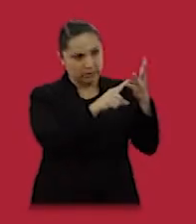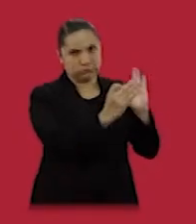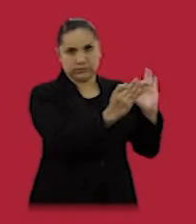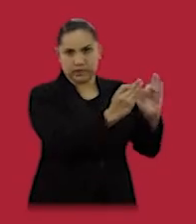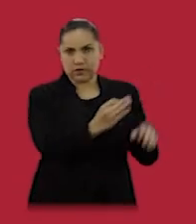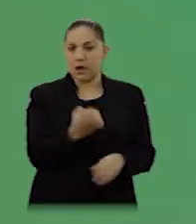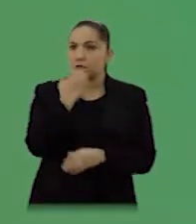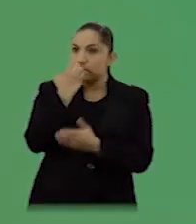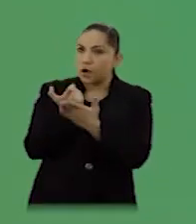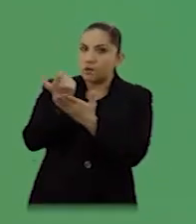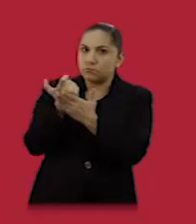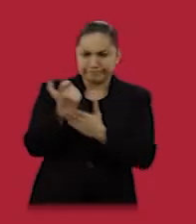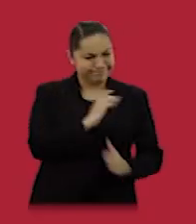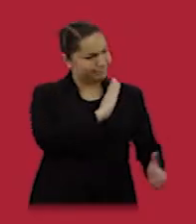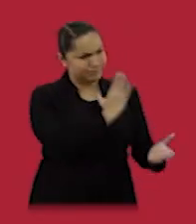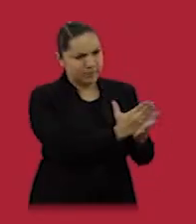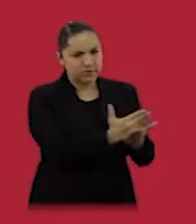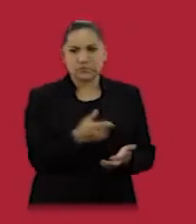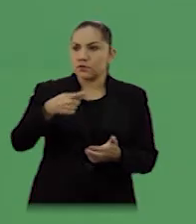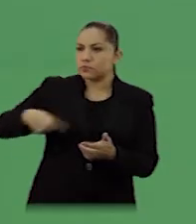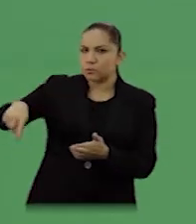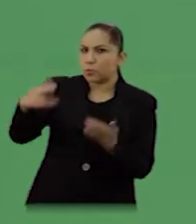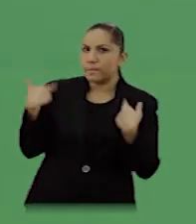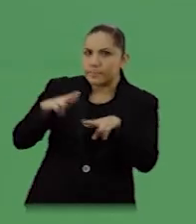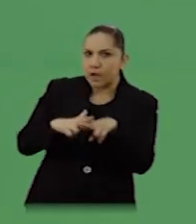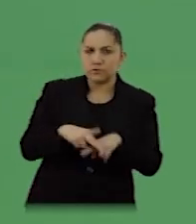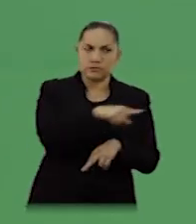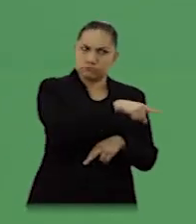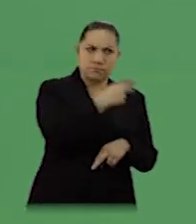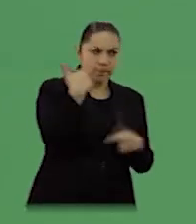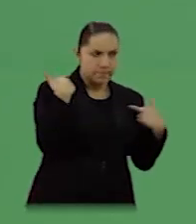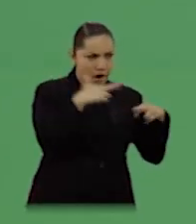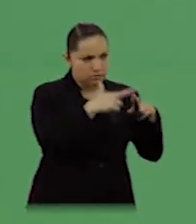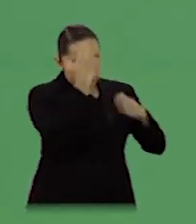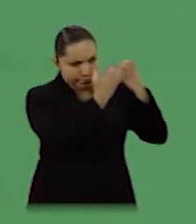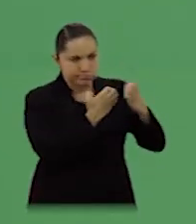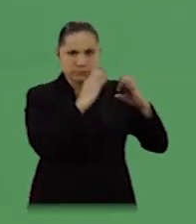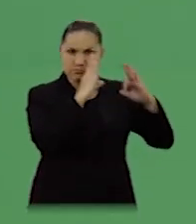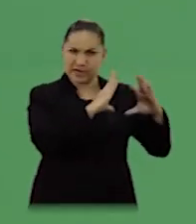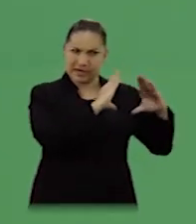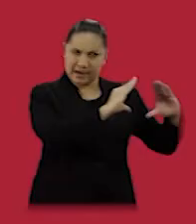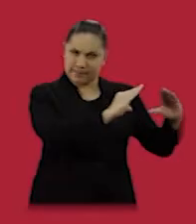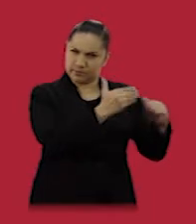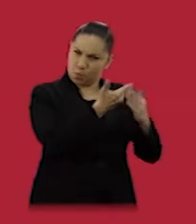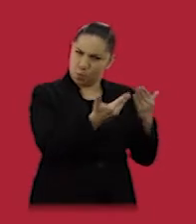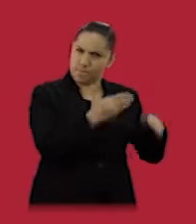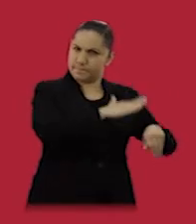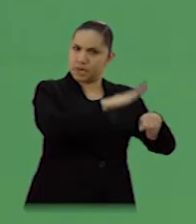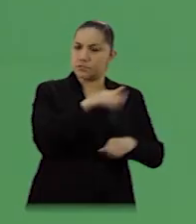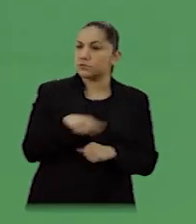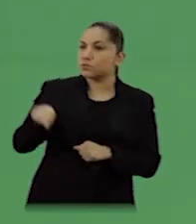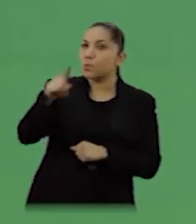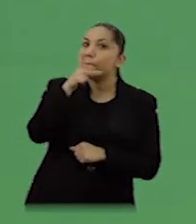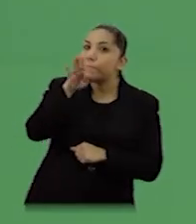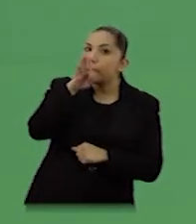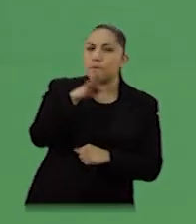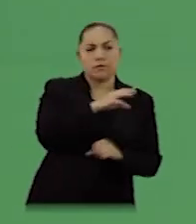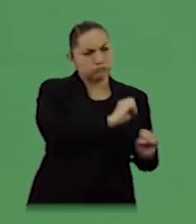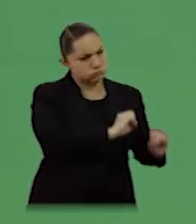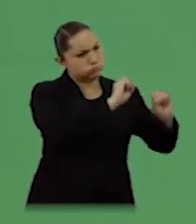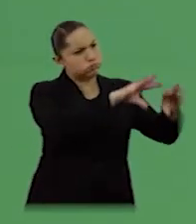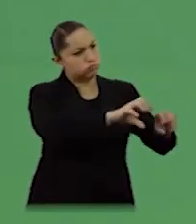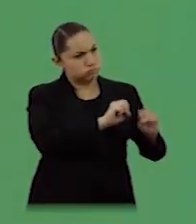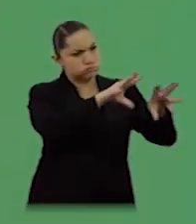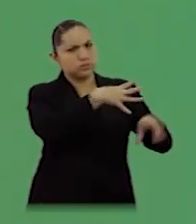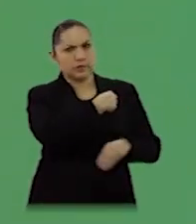Cuotas escolares. Se acabaron. ¿Y los maestros? Evaluados y con más capacitación que nunca. ¿Los padres? Ellos llevan a los